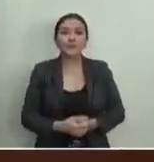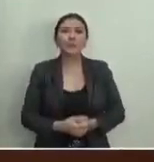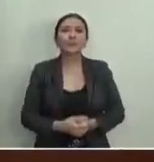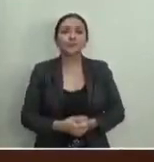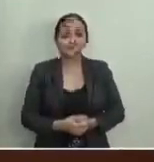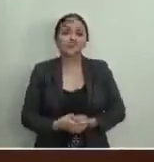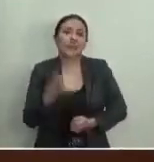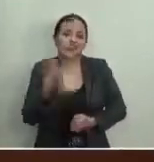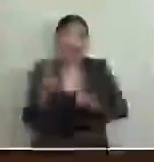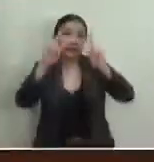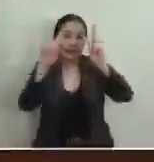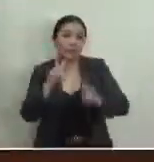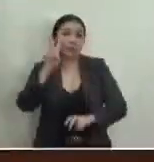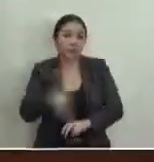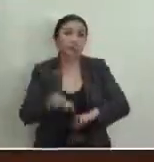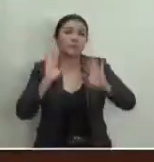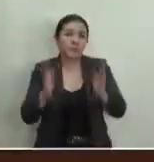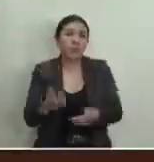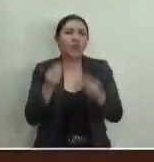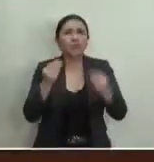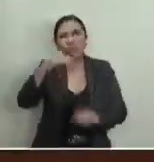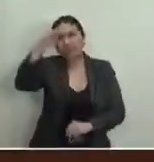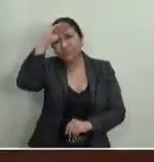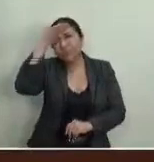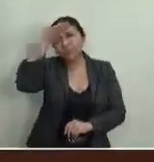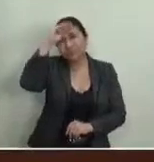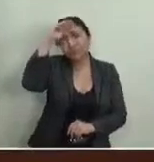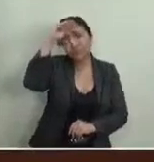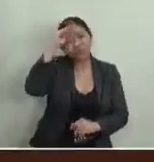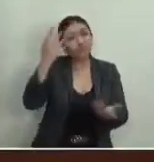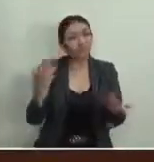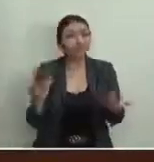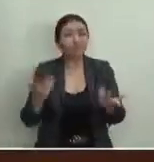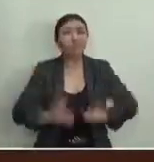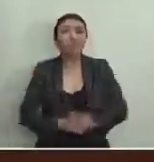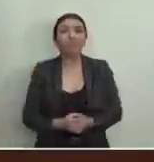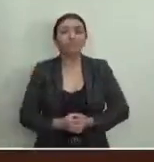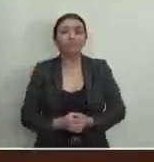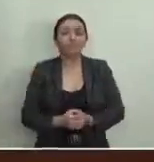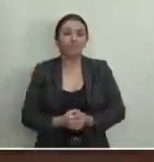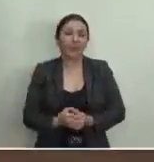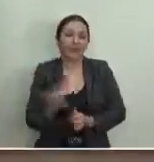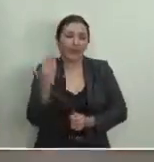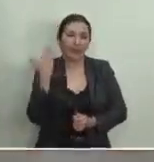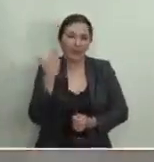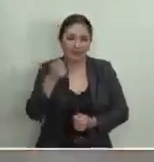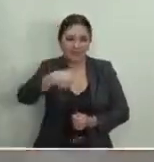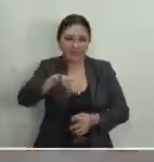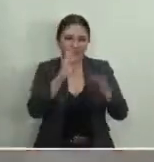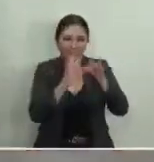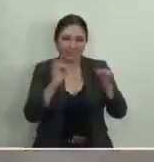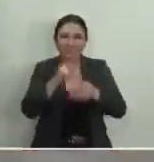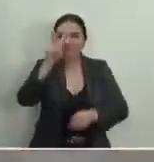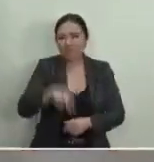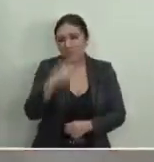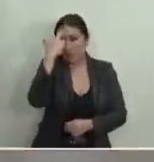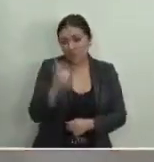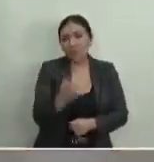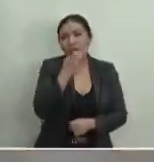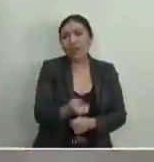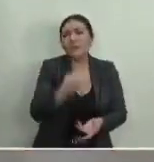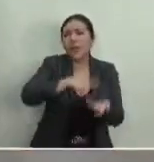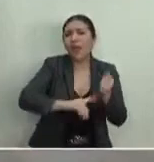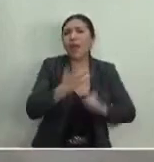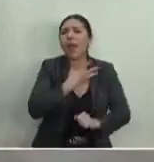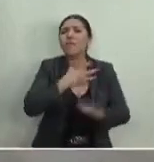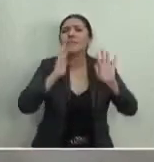Este asunto, la verdad, es que nos ha llevado a muchas reflexiones y, como se dijo muy bien en la cuenta, en realidad deriva ya de un